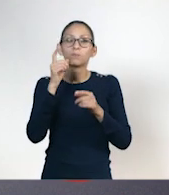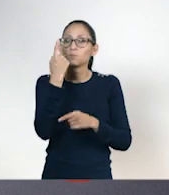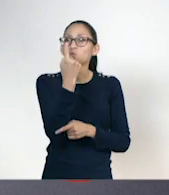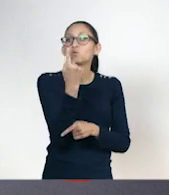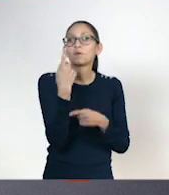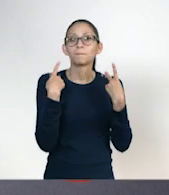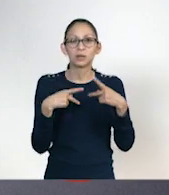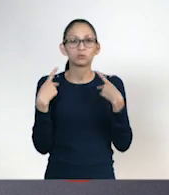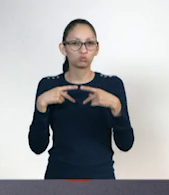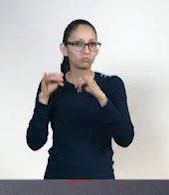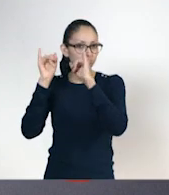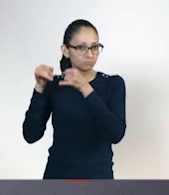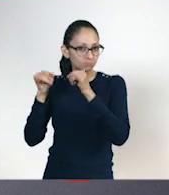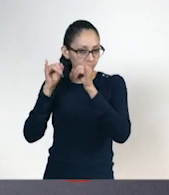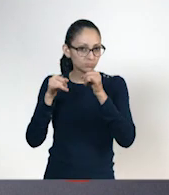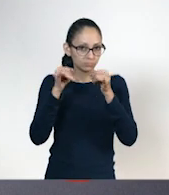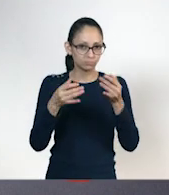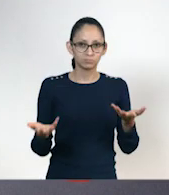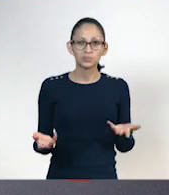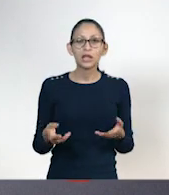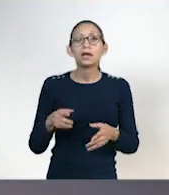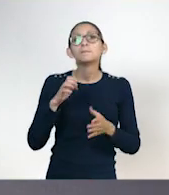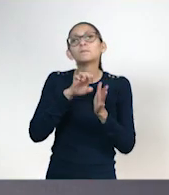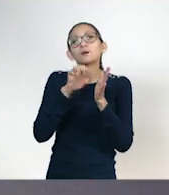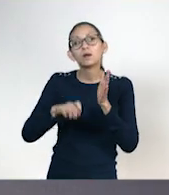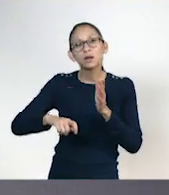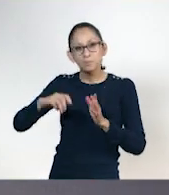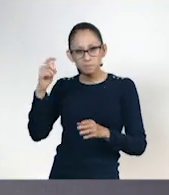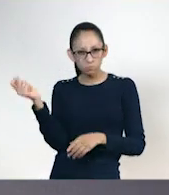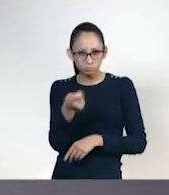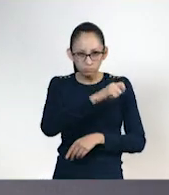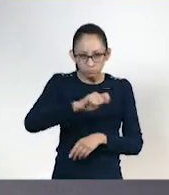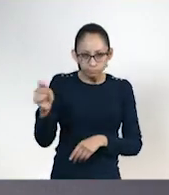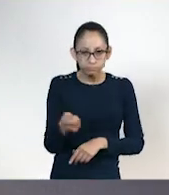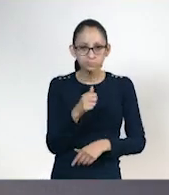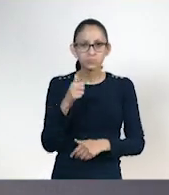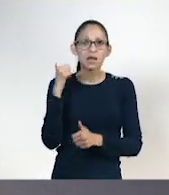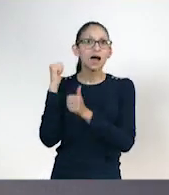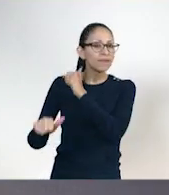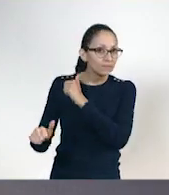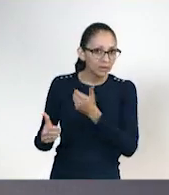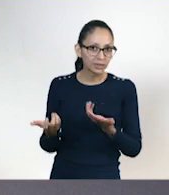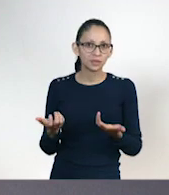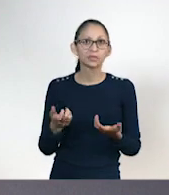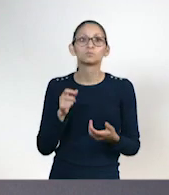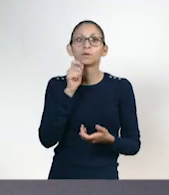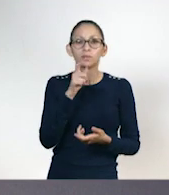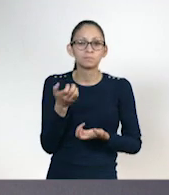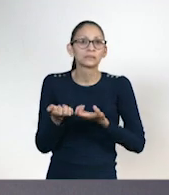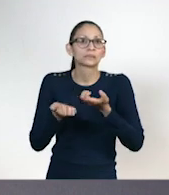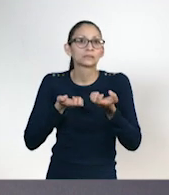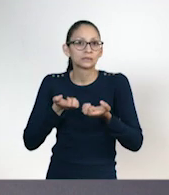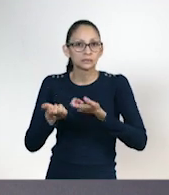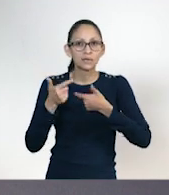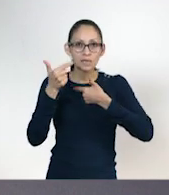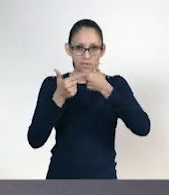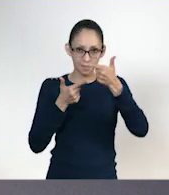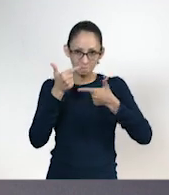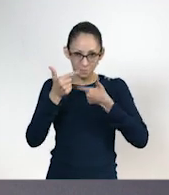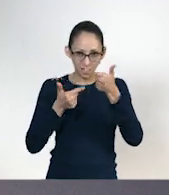Ok. Como la esgrima, el atletismo o la gimnasia. La gimnasia es muy bonita. ¡Guau!